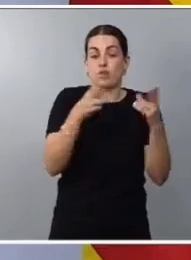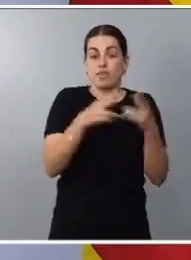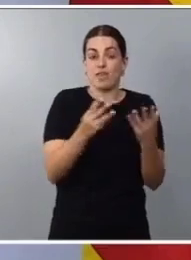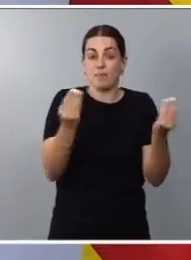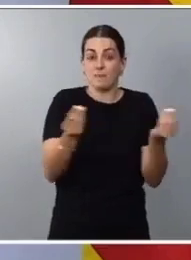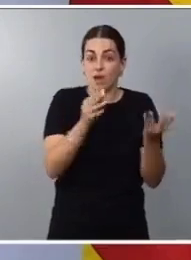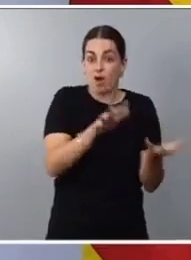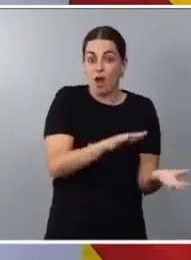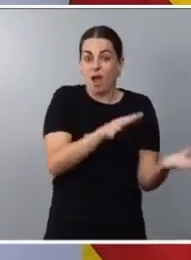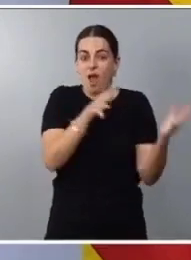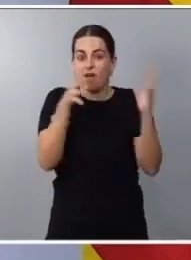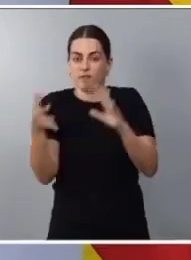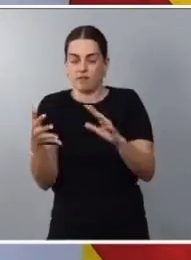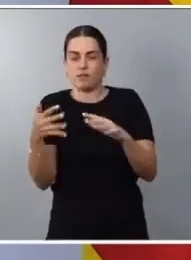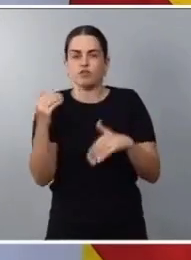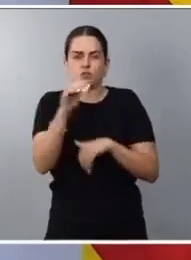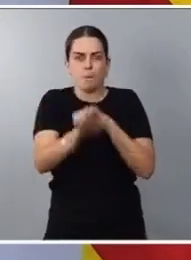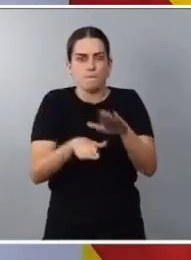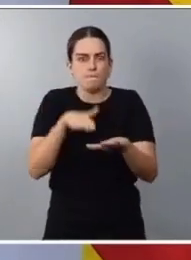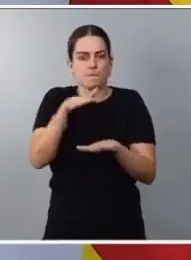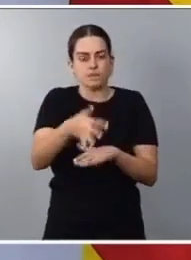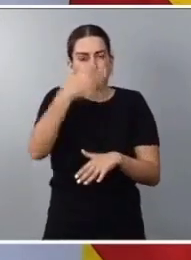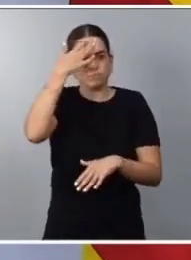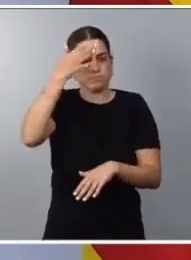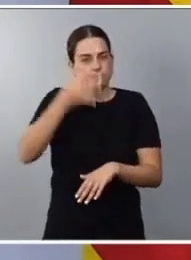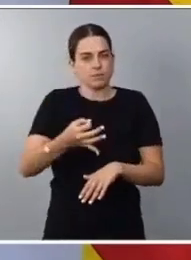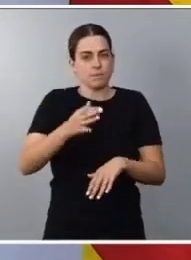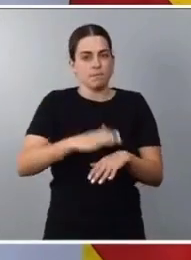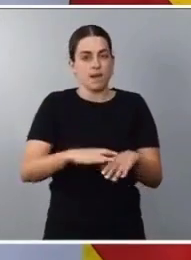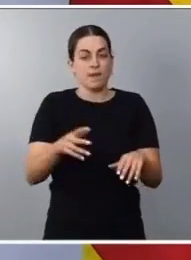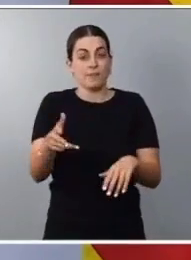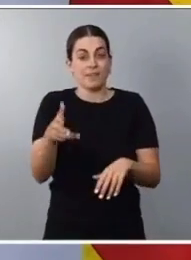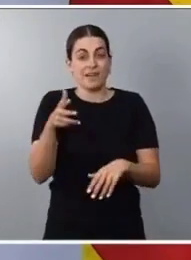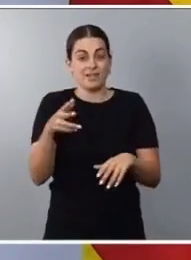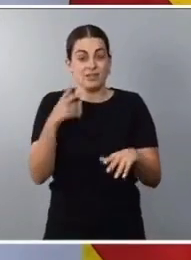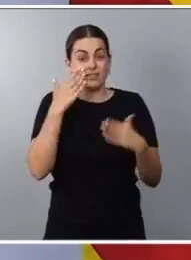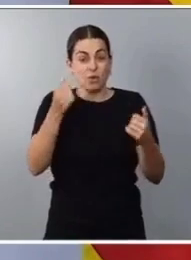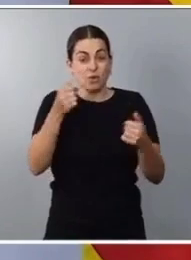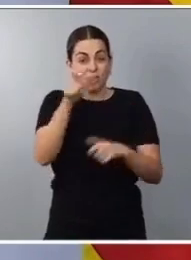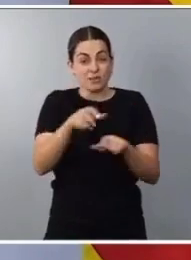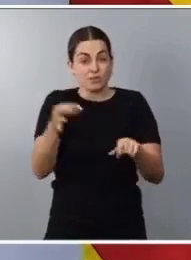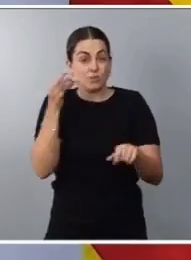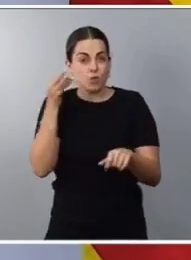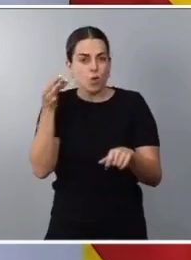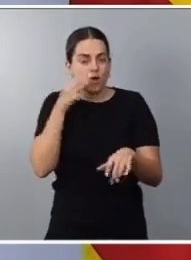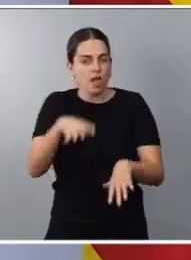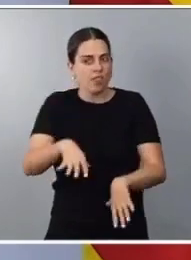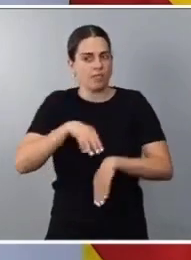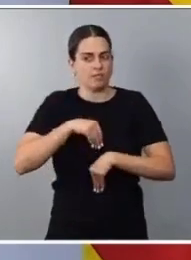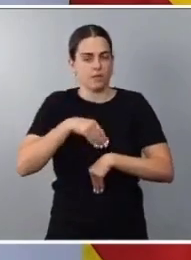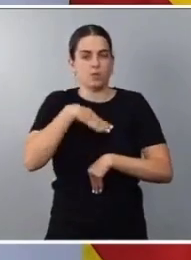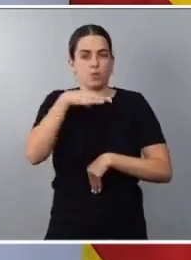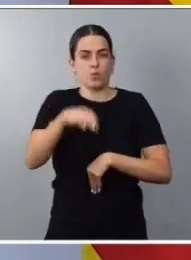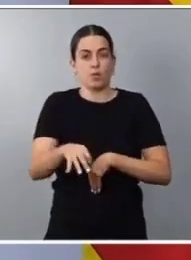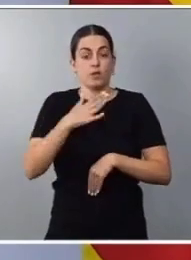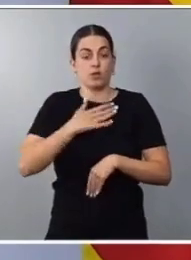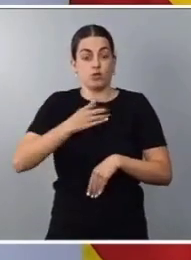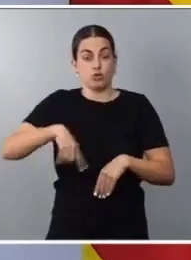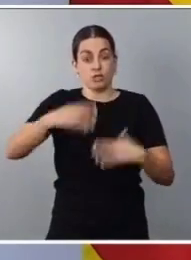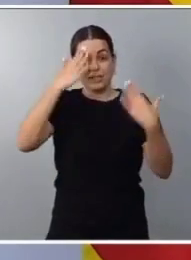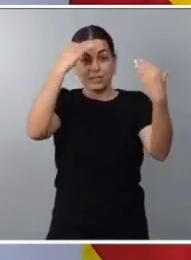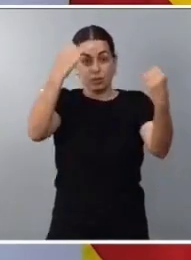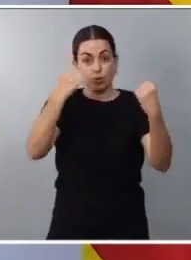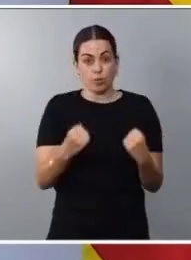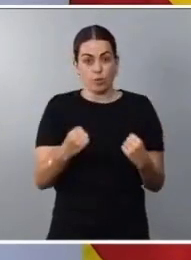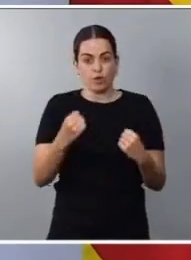Damos, por tanto, un paso decidido para garantizar el derecho a la salud de las mujeres y asumimos desde las instituciones la responsabilidad de dejar